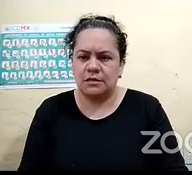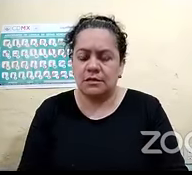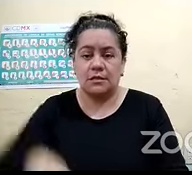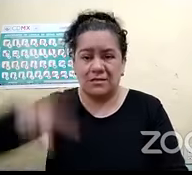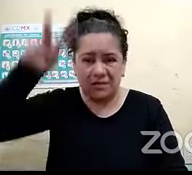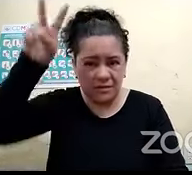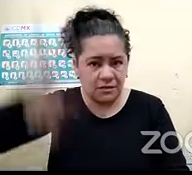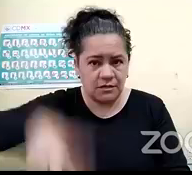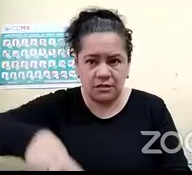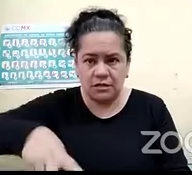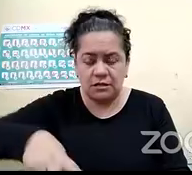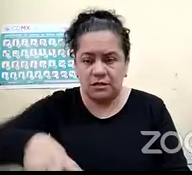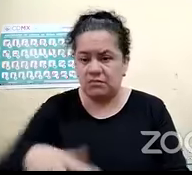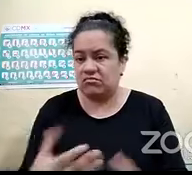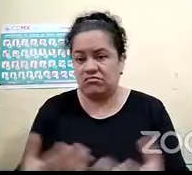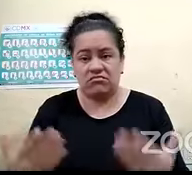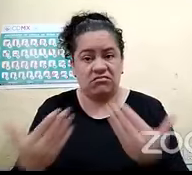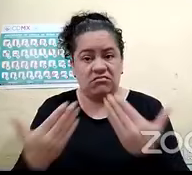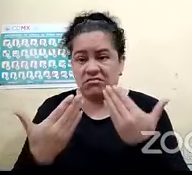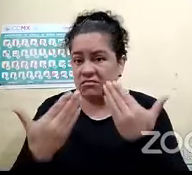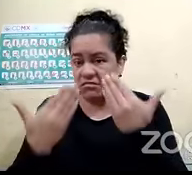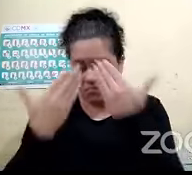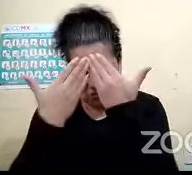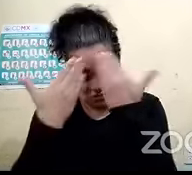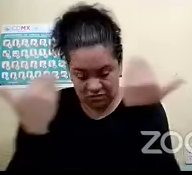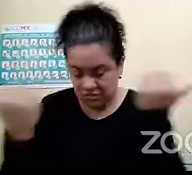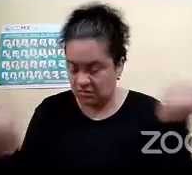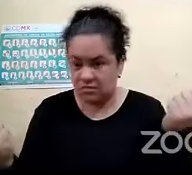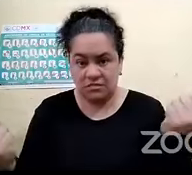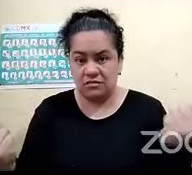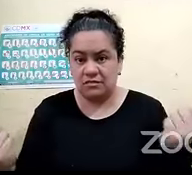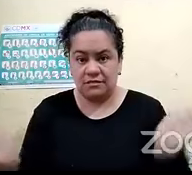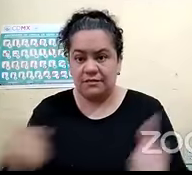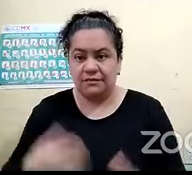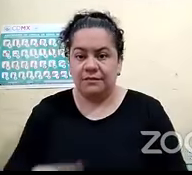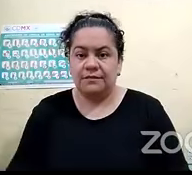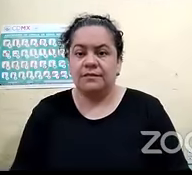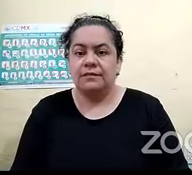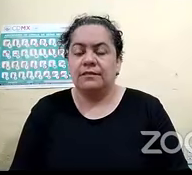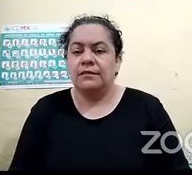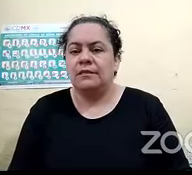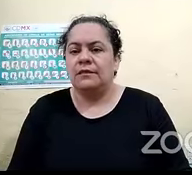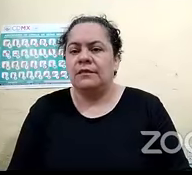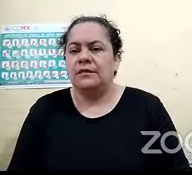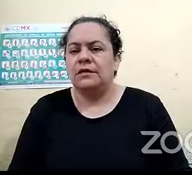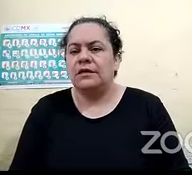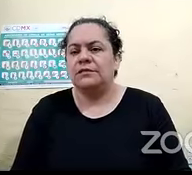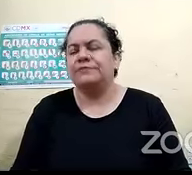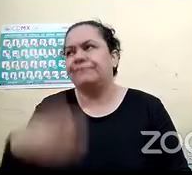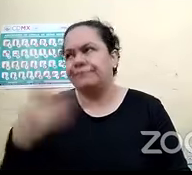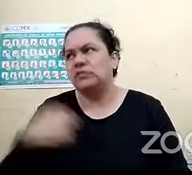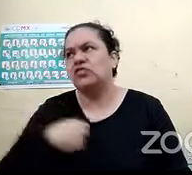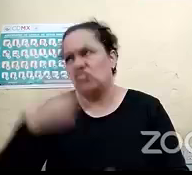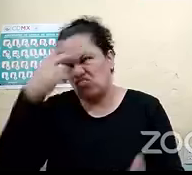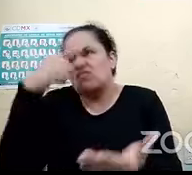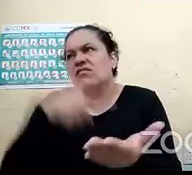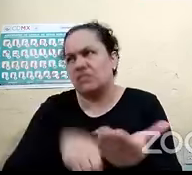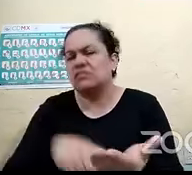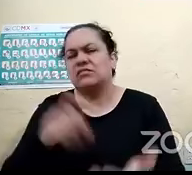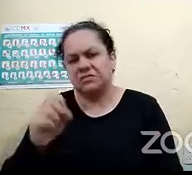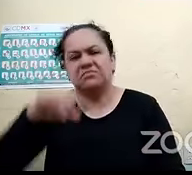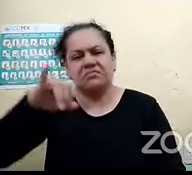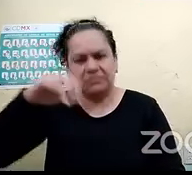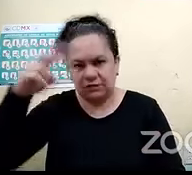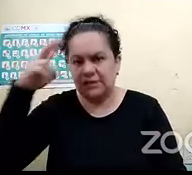sabes cómo vas a reaccionar entonces en ese sentido yo creo que sí es muy complejo a mí me